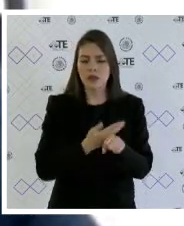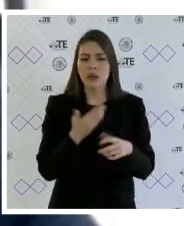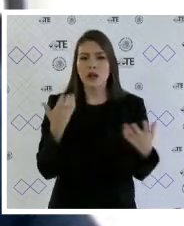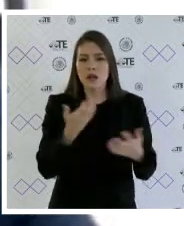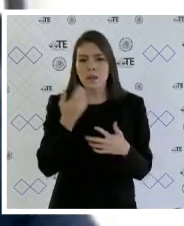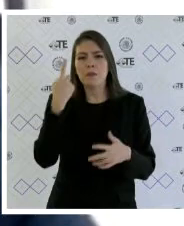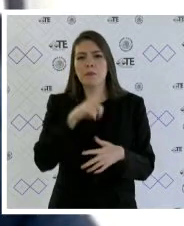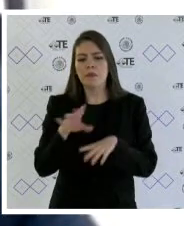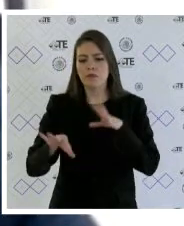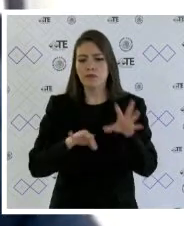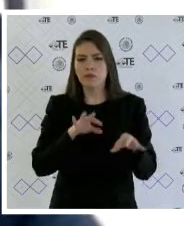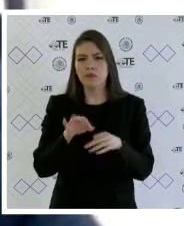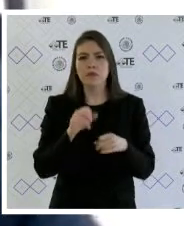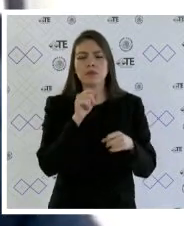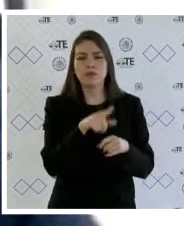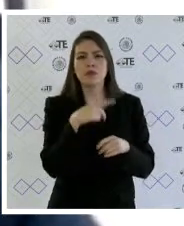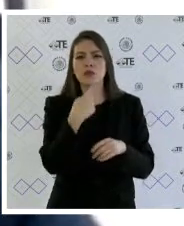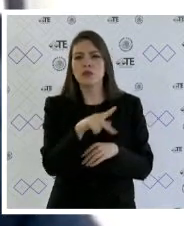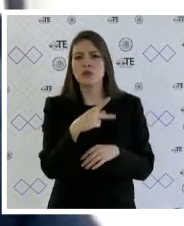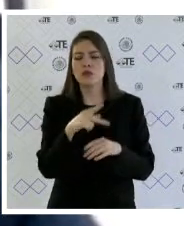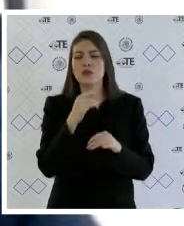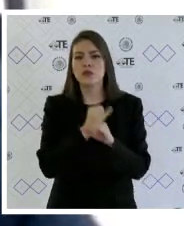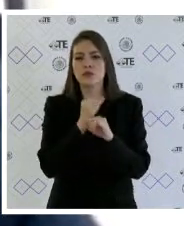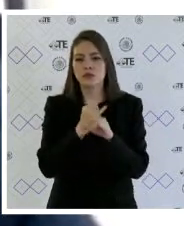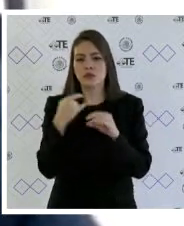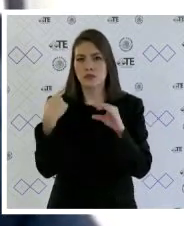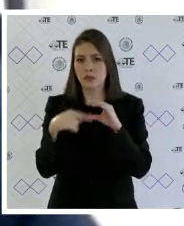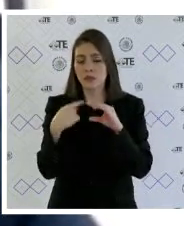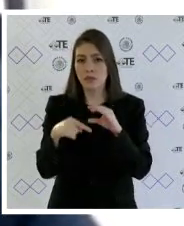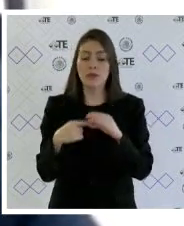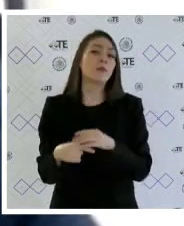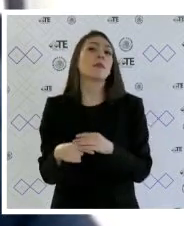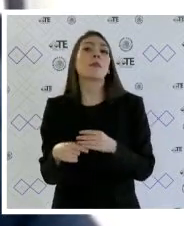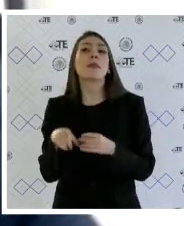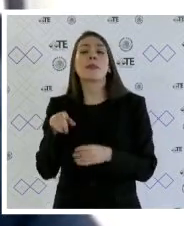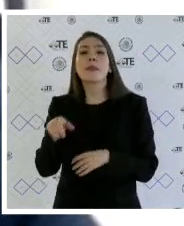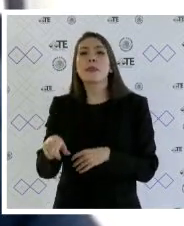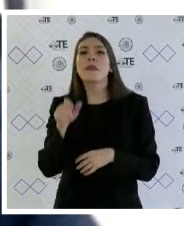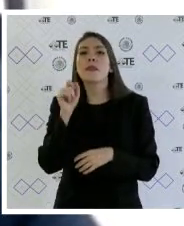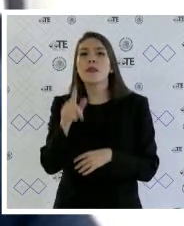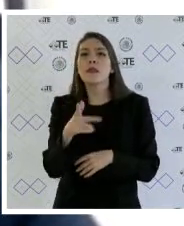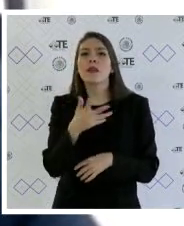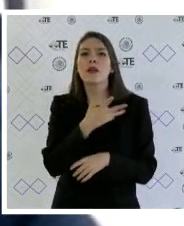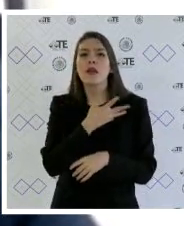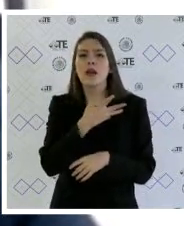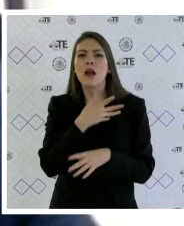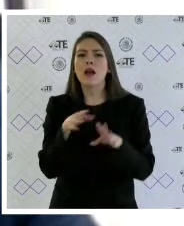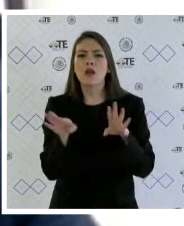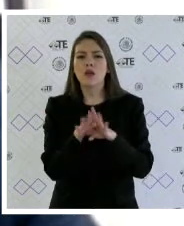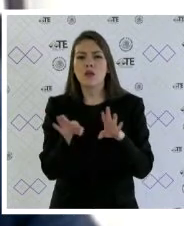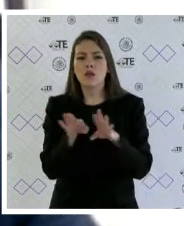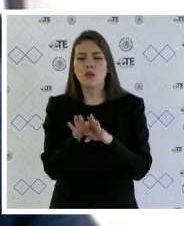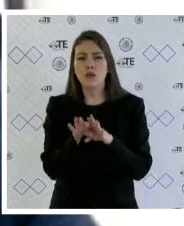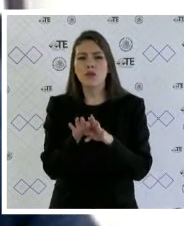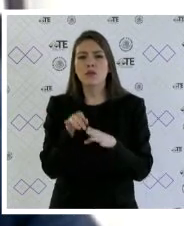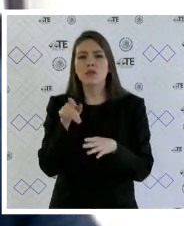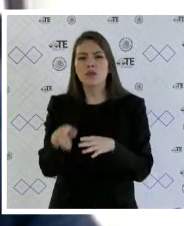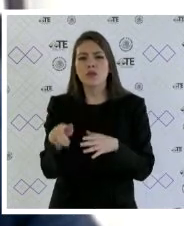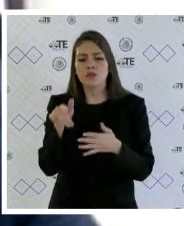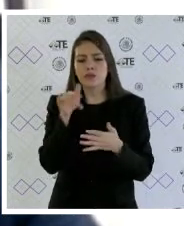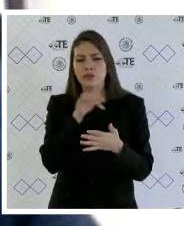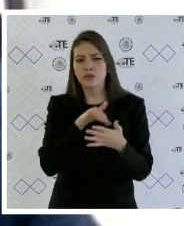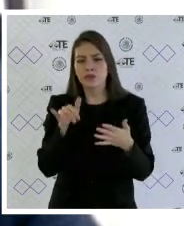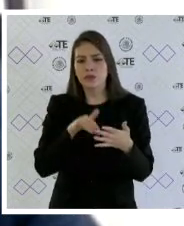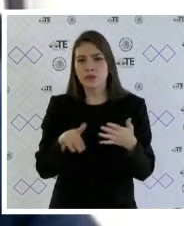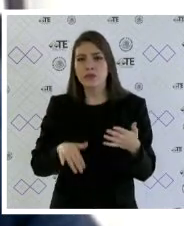las direcciones electrónicas. De la primera fotografía, la parte promovente se limitó a realizar una descripción alterna